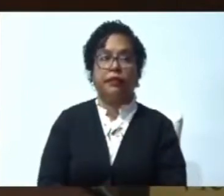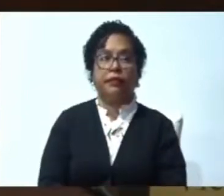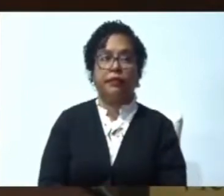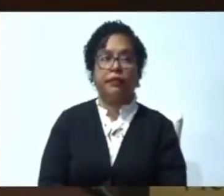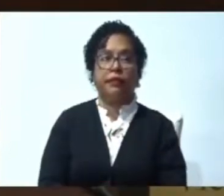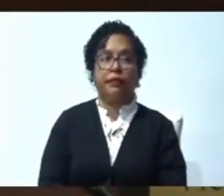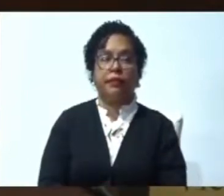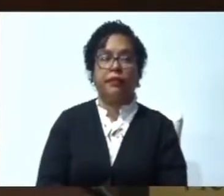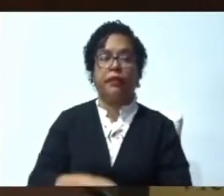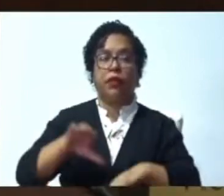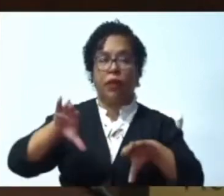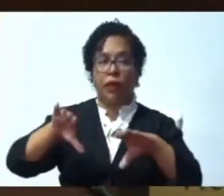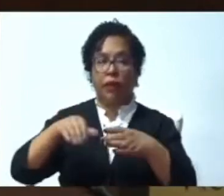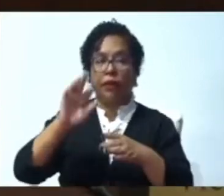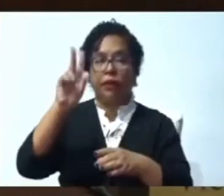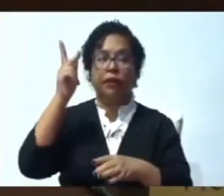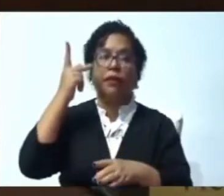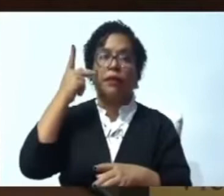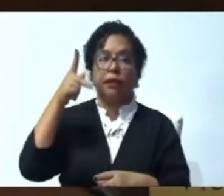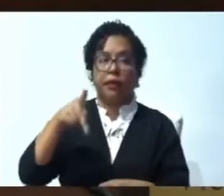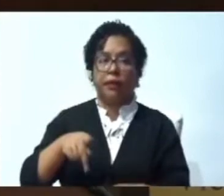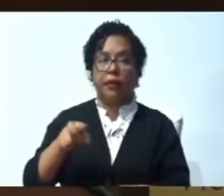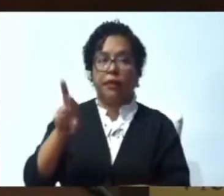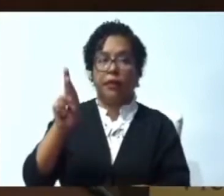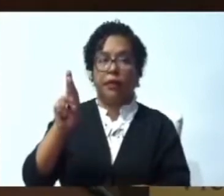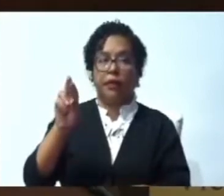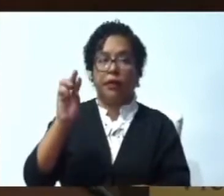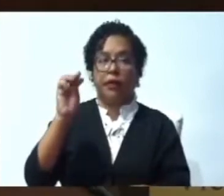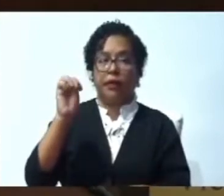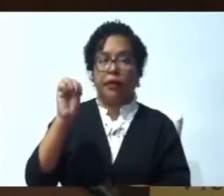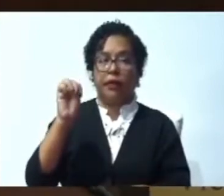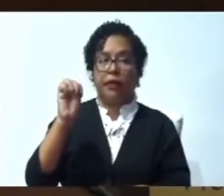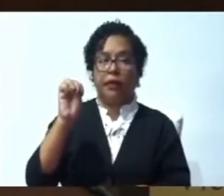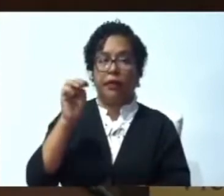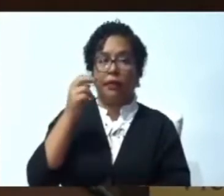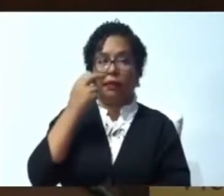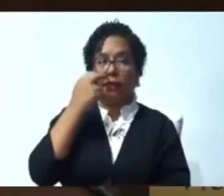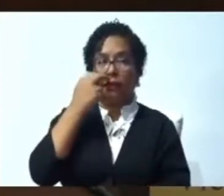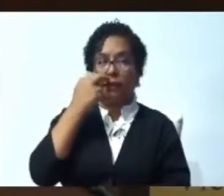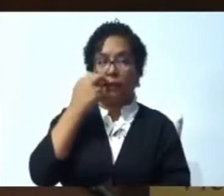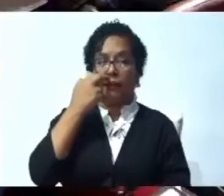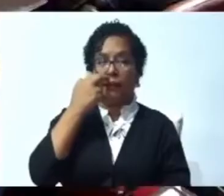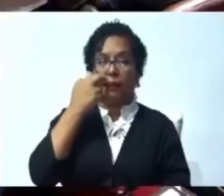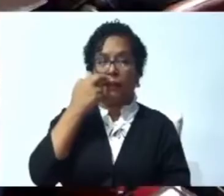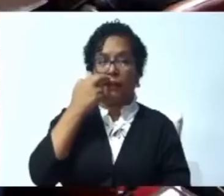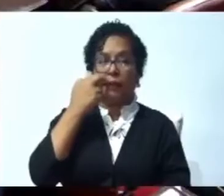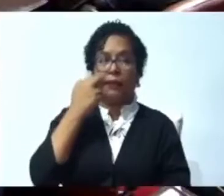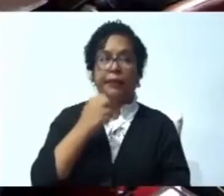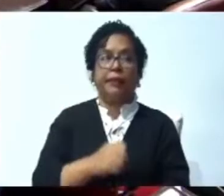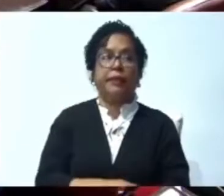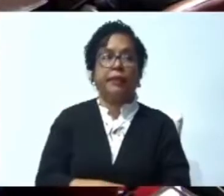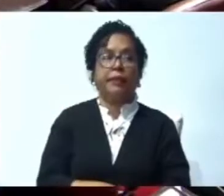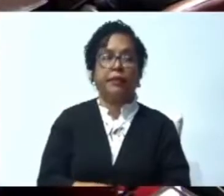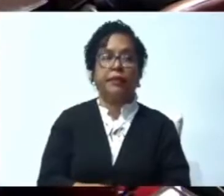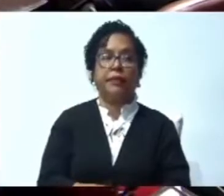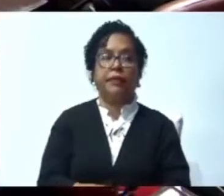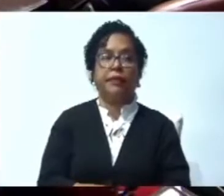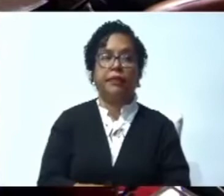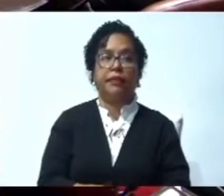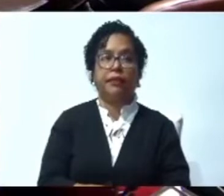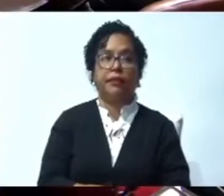Partido Revolucionario Moderno Muchas gracias Presidente Saludo para usted,